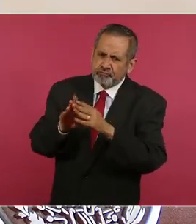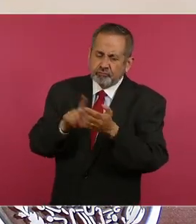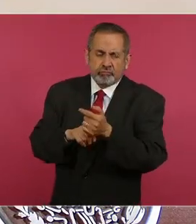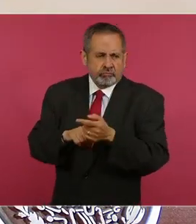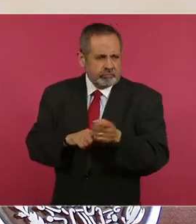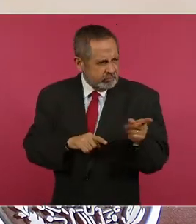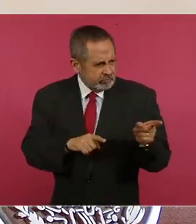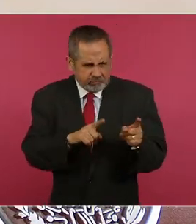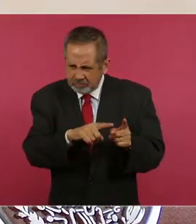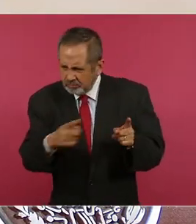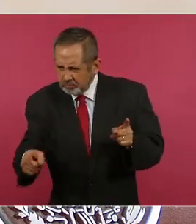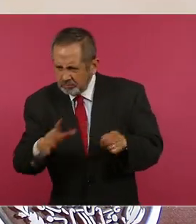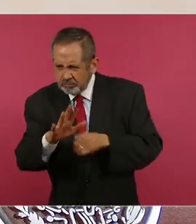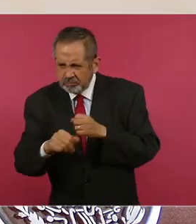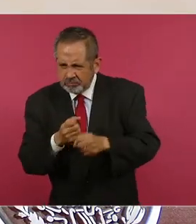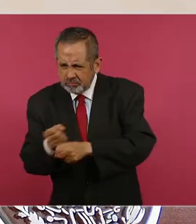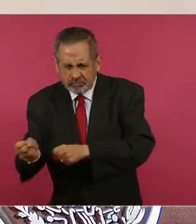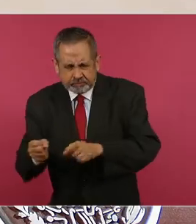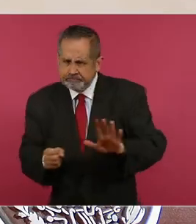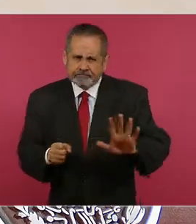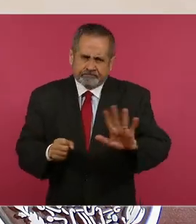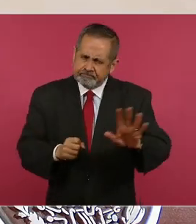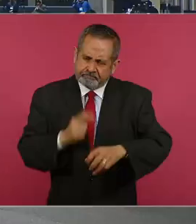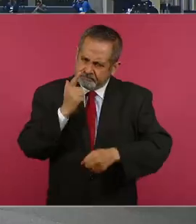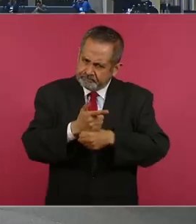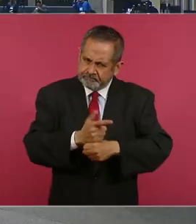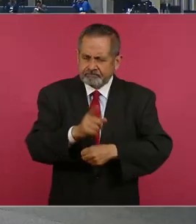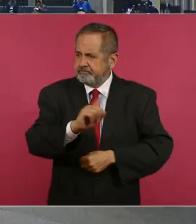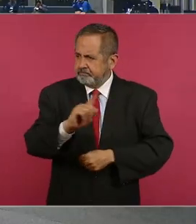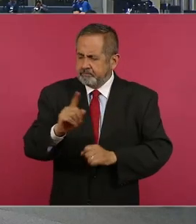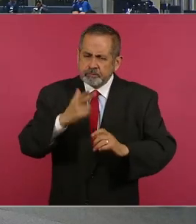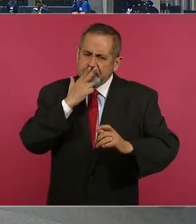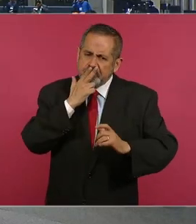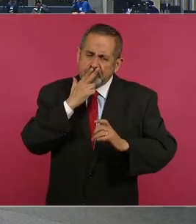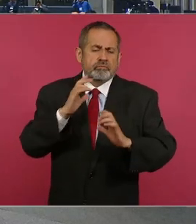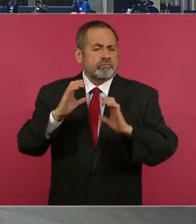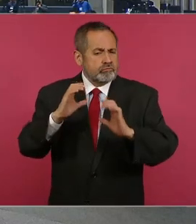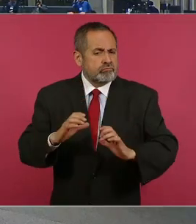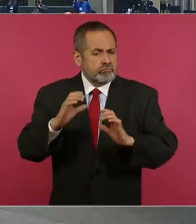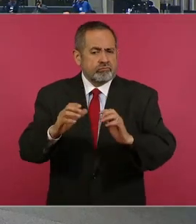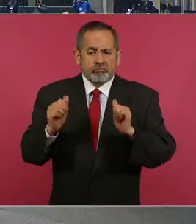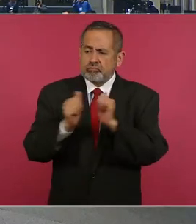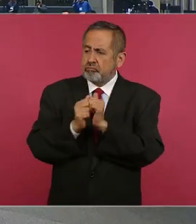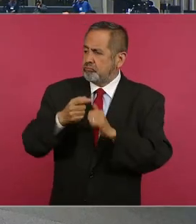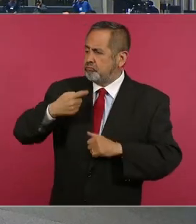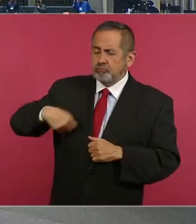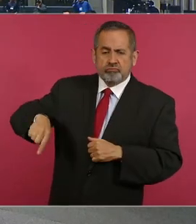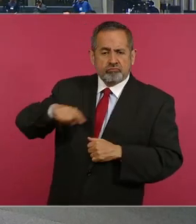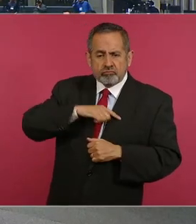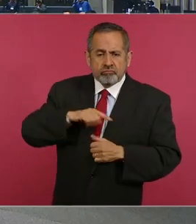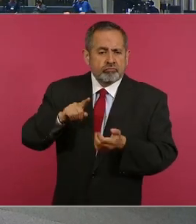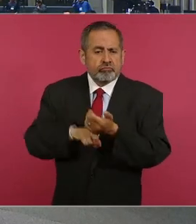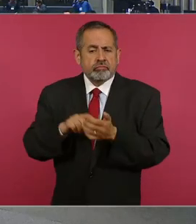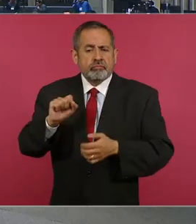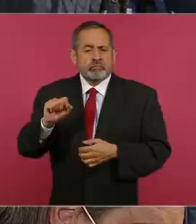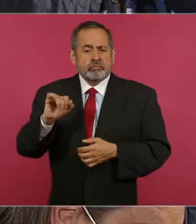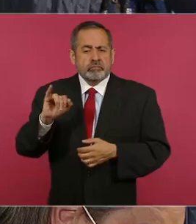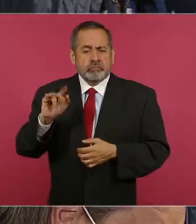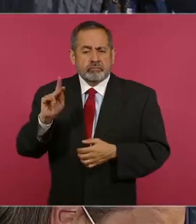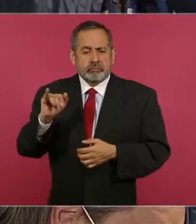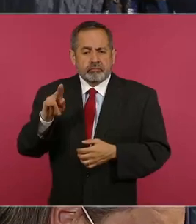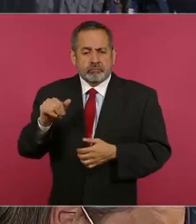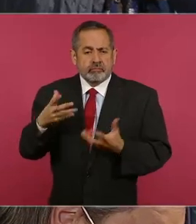por parte de niñas, niños y adolescentes en colaboración con SIPINA, con las